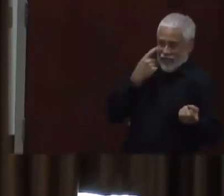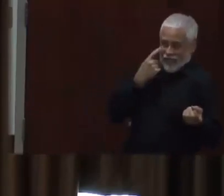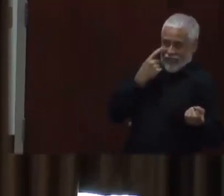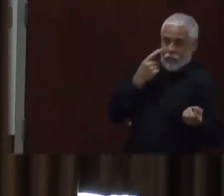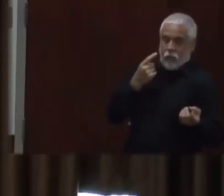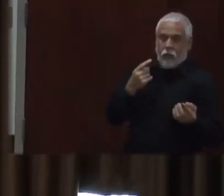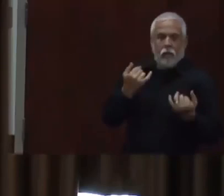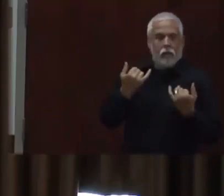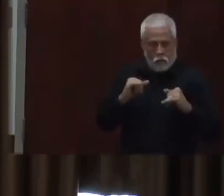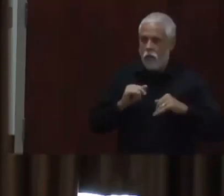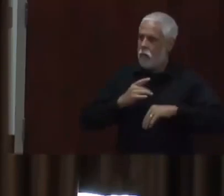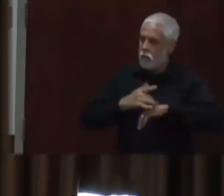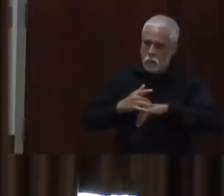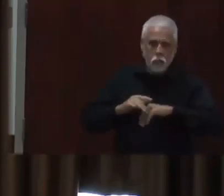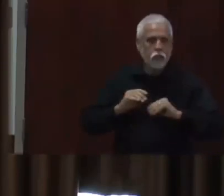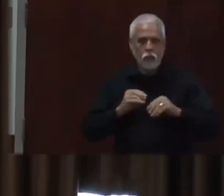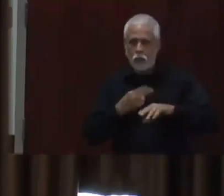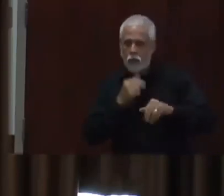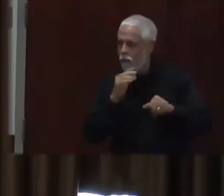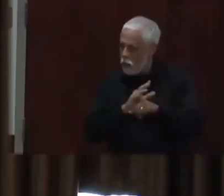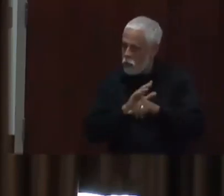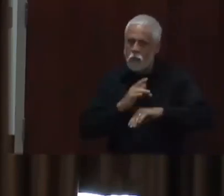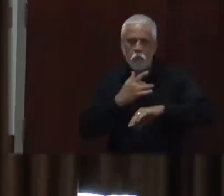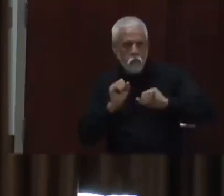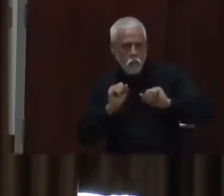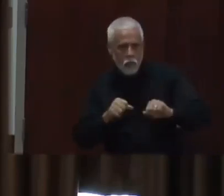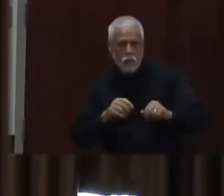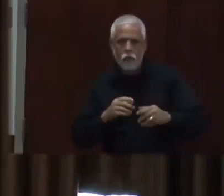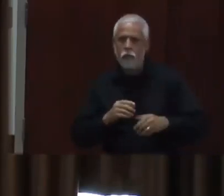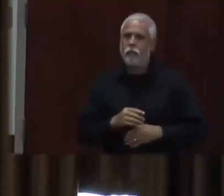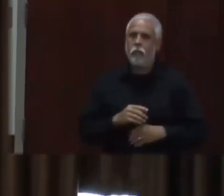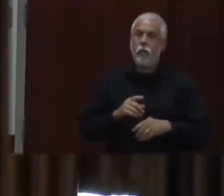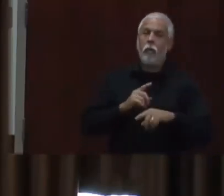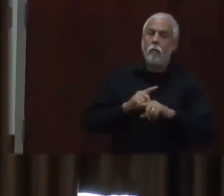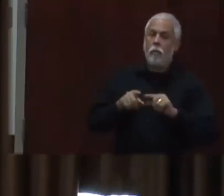nosotros. Y también cada semana estamos discutiendo esto.